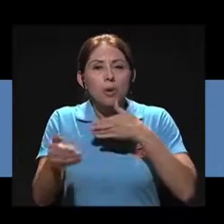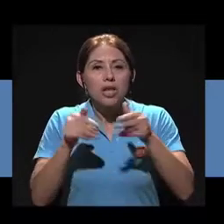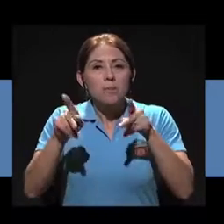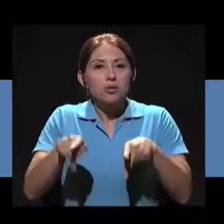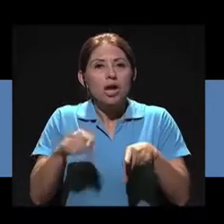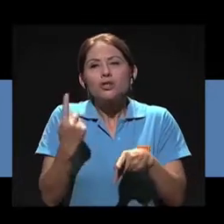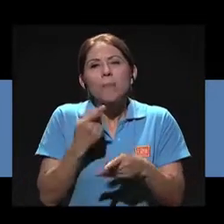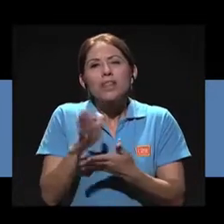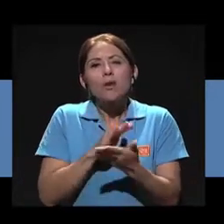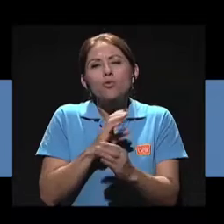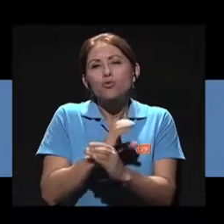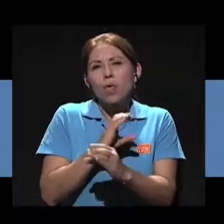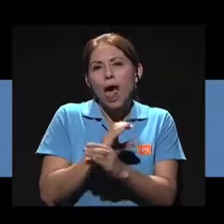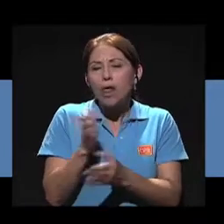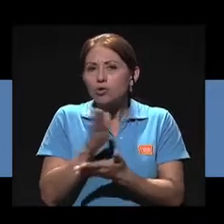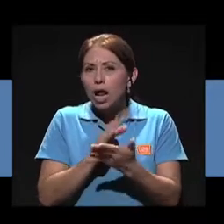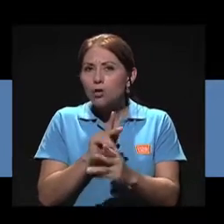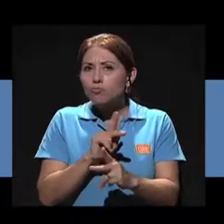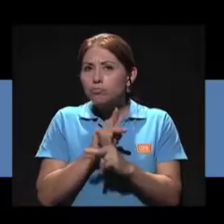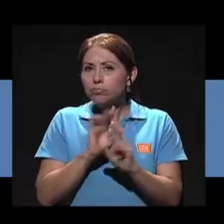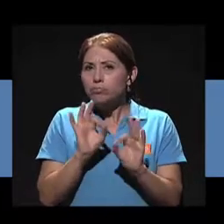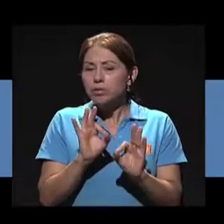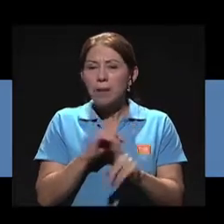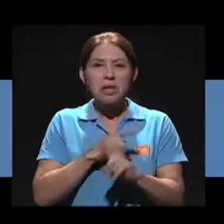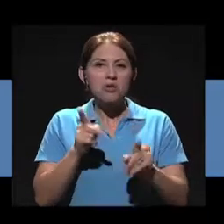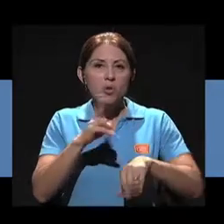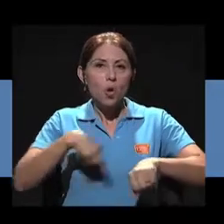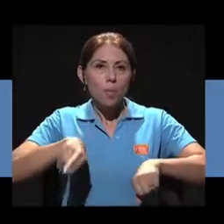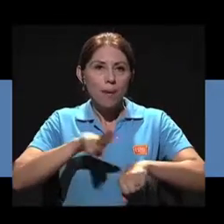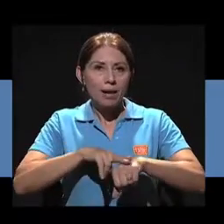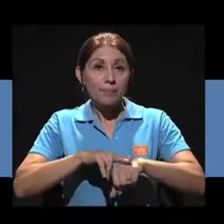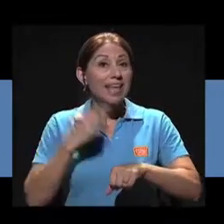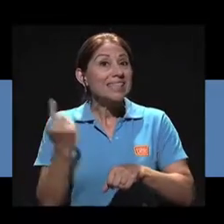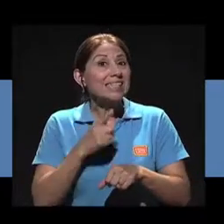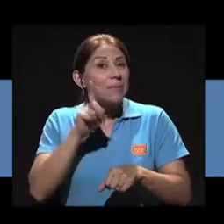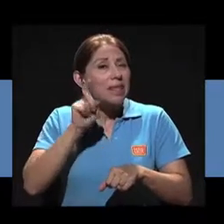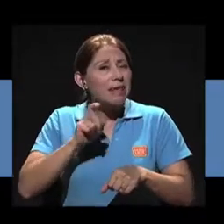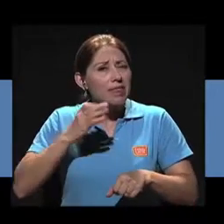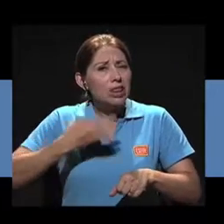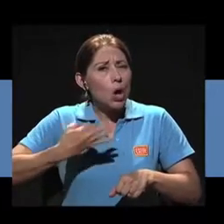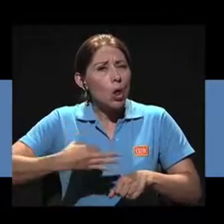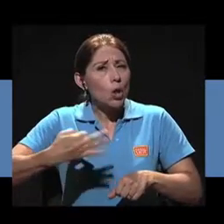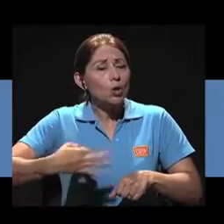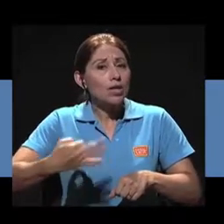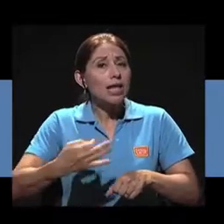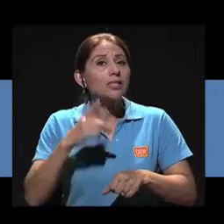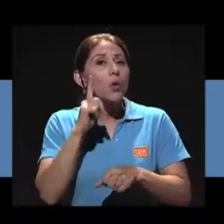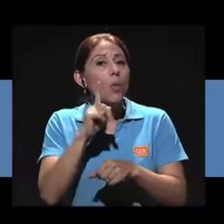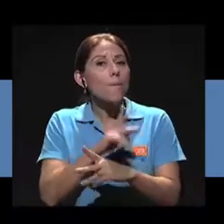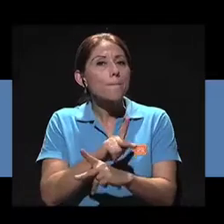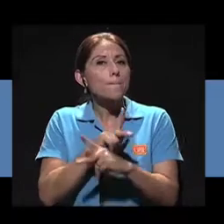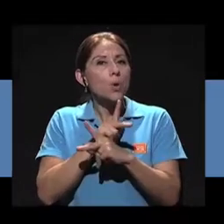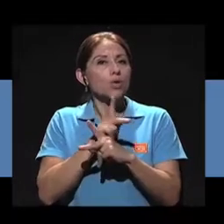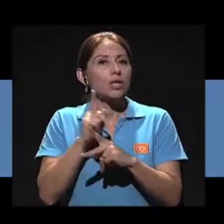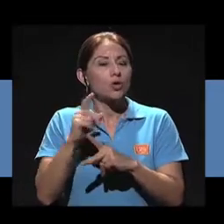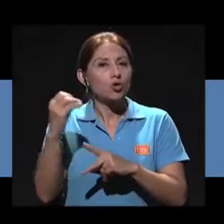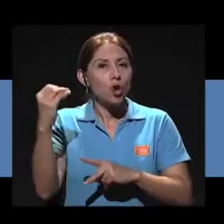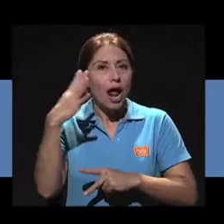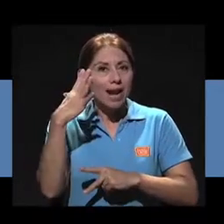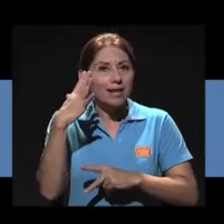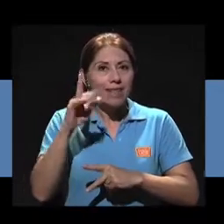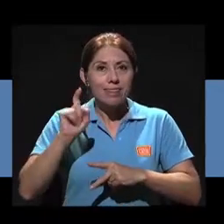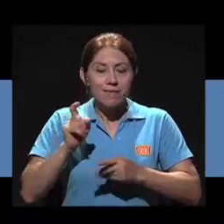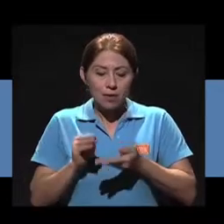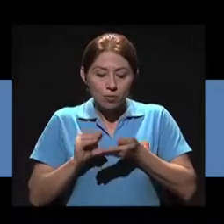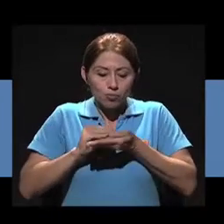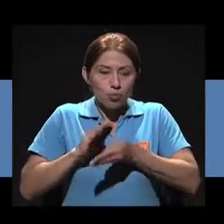por lo demás es normal. Siempre, eso sí, hay que usar un bloqueador solar todos los días para disminuir el efecto de la